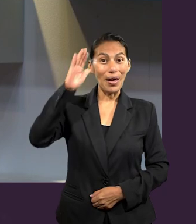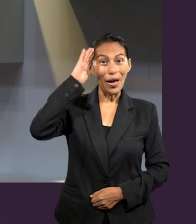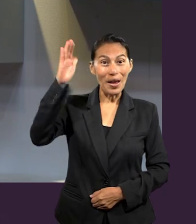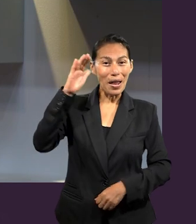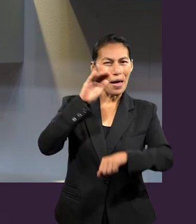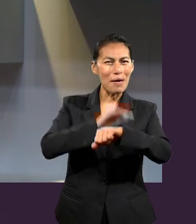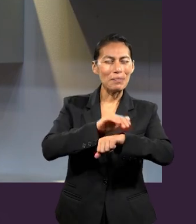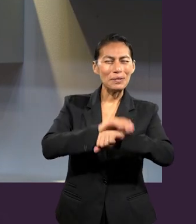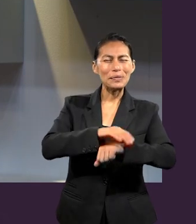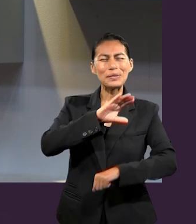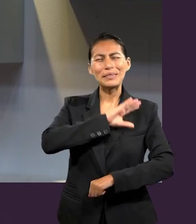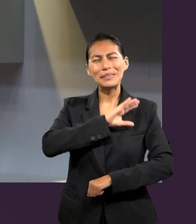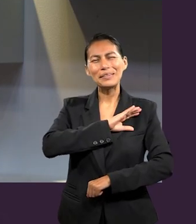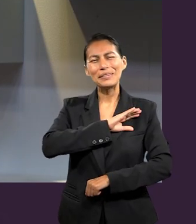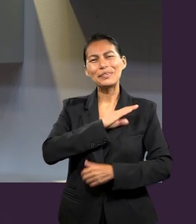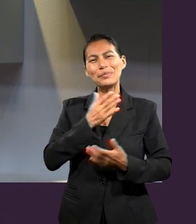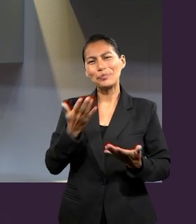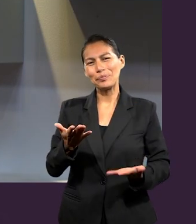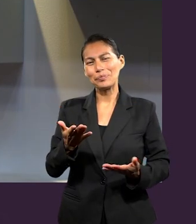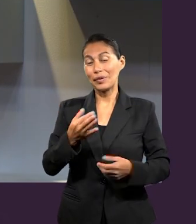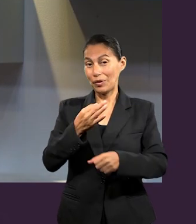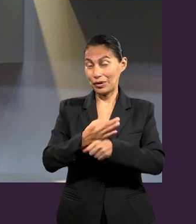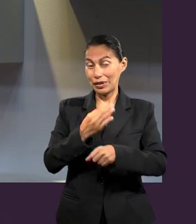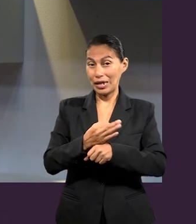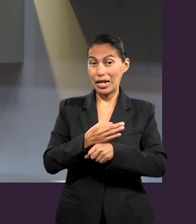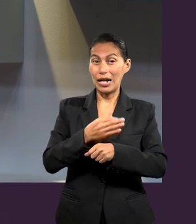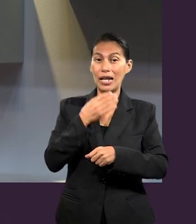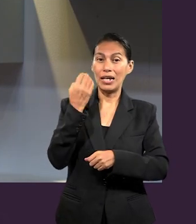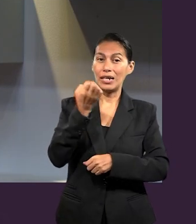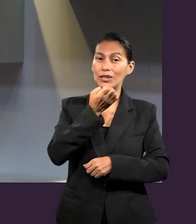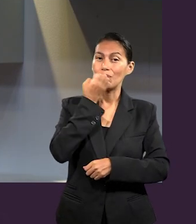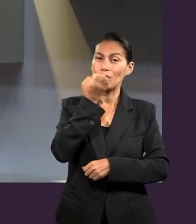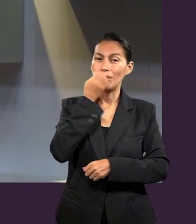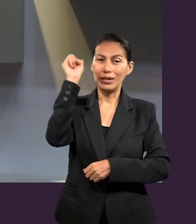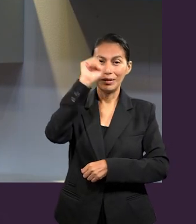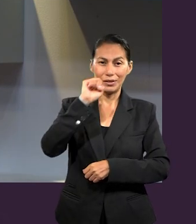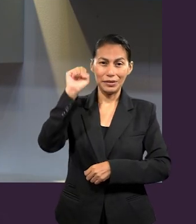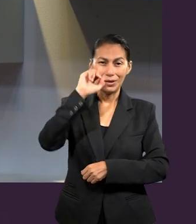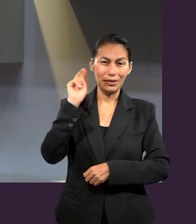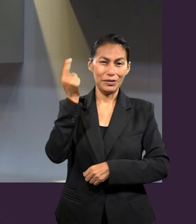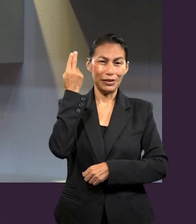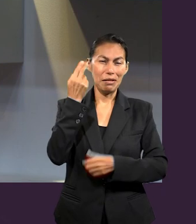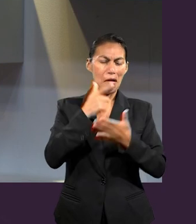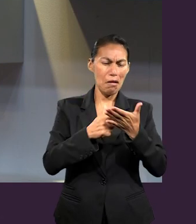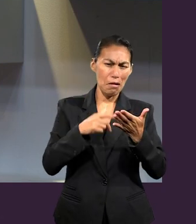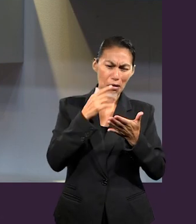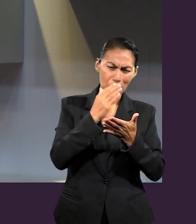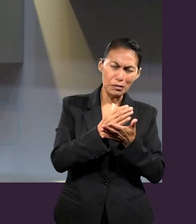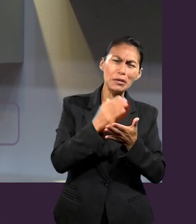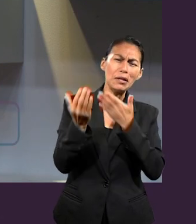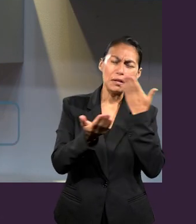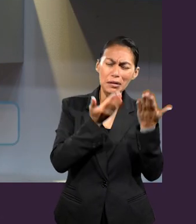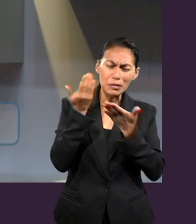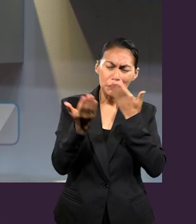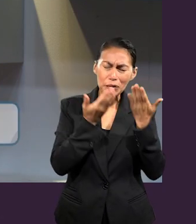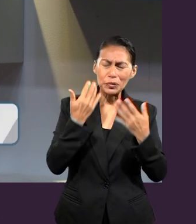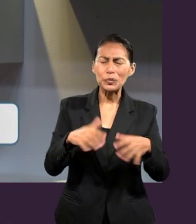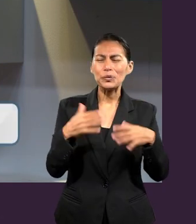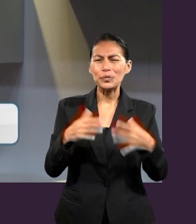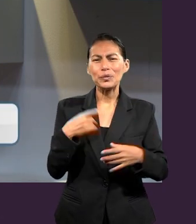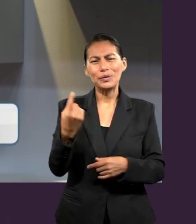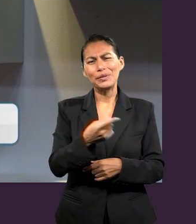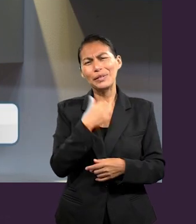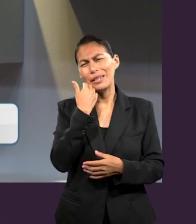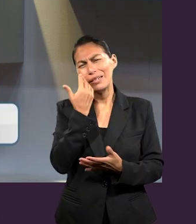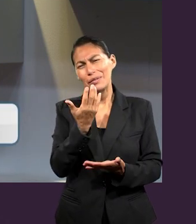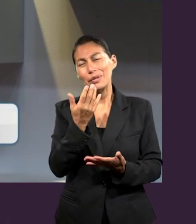Hola, ¿qué tal, queridos amigos? Bienvenidos al repaso de la lección de Escuela Sabática Universitaria. Deseamos